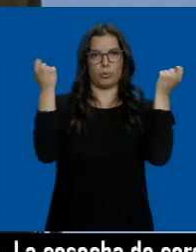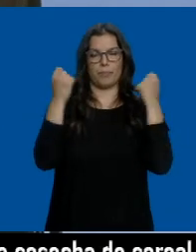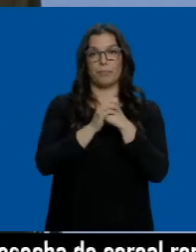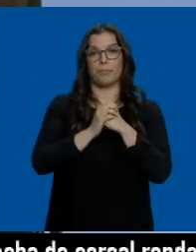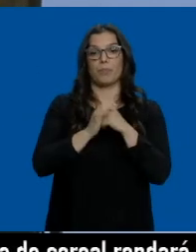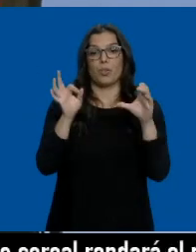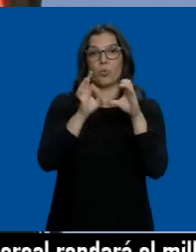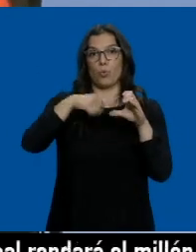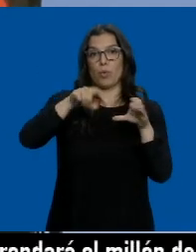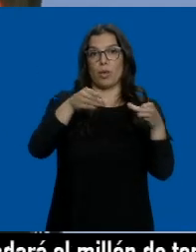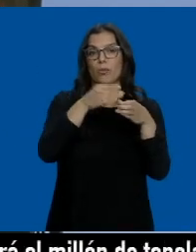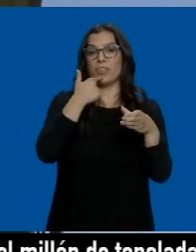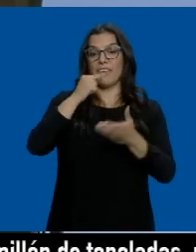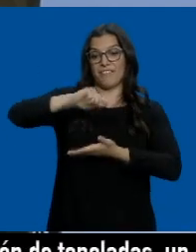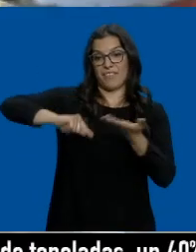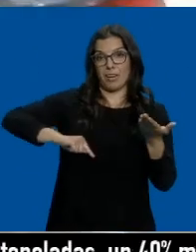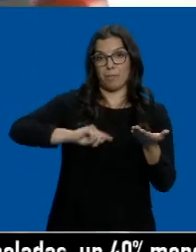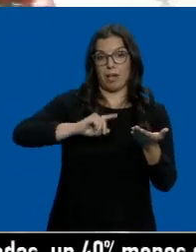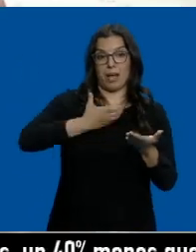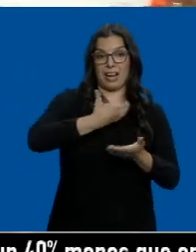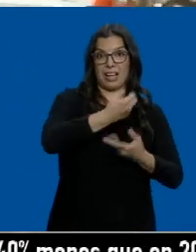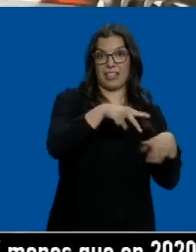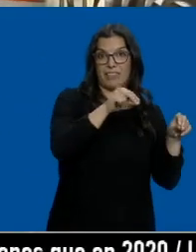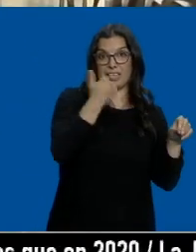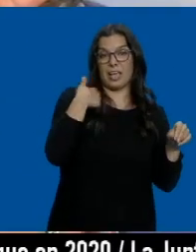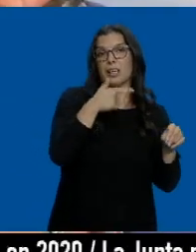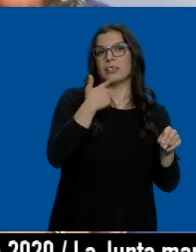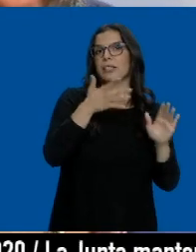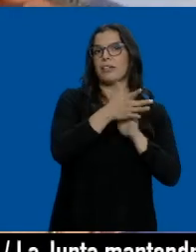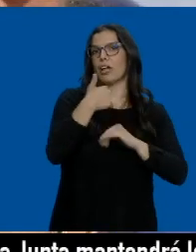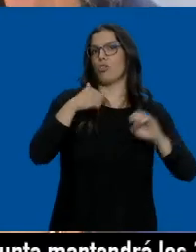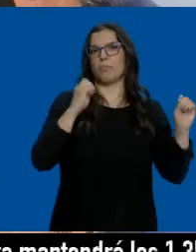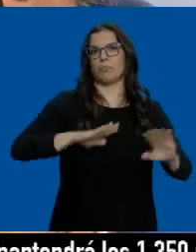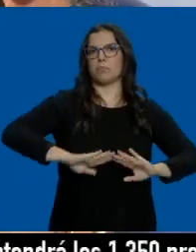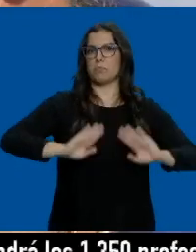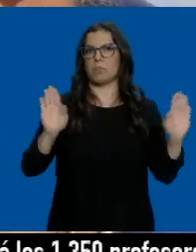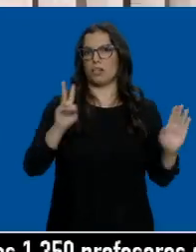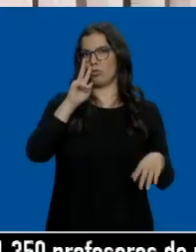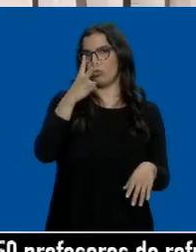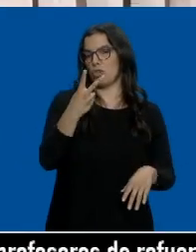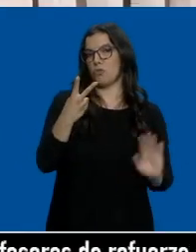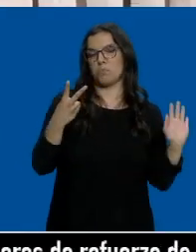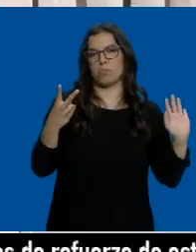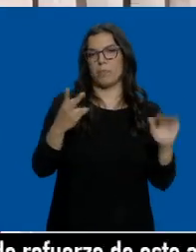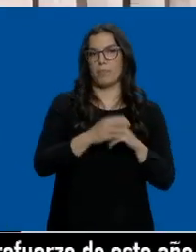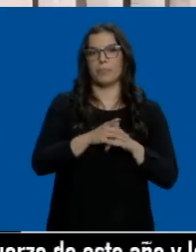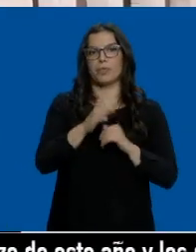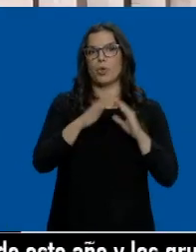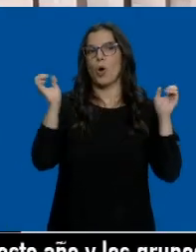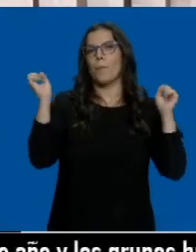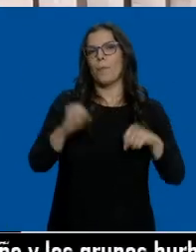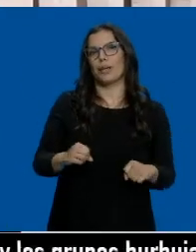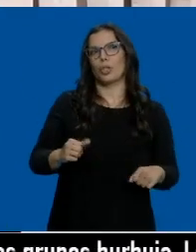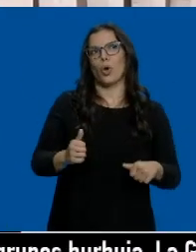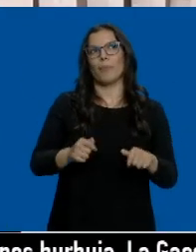Desde Ciudadanos responden que lo firmado por el alcalde saliente solo era que dejaría el bastón de mando a los dos años. Fue un pacto más